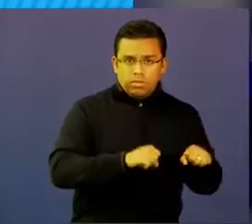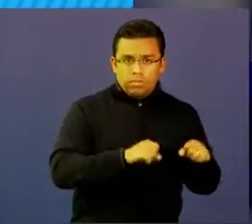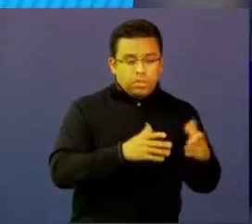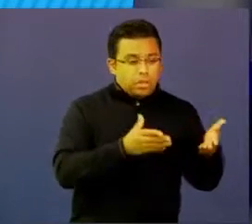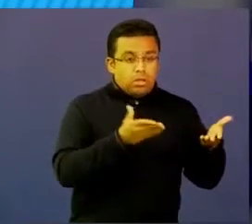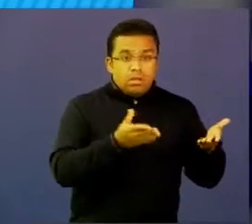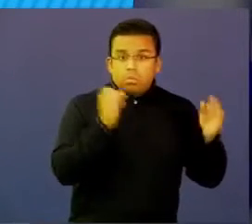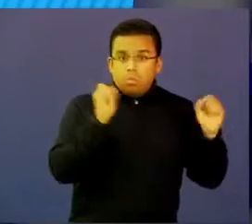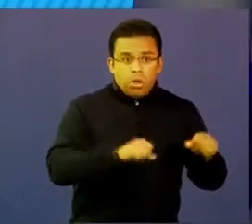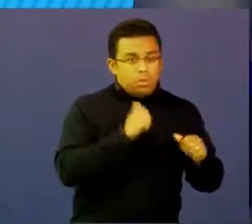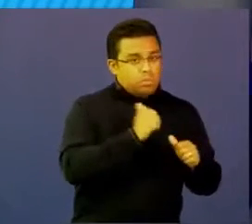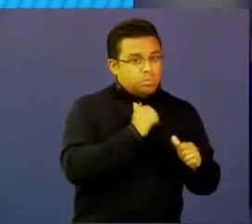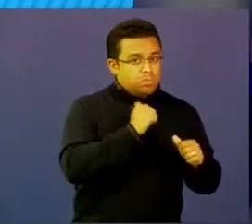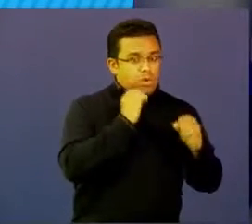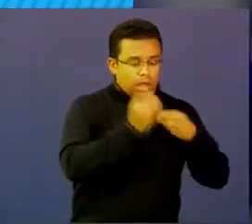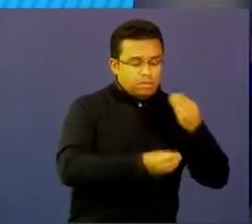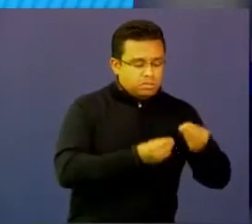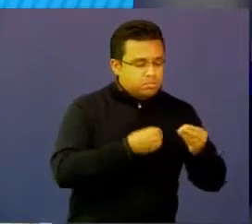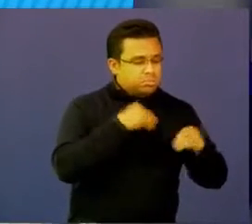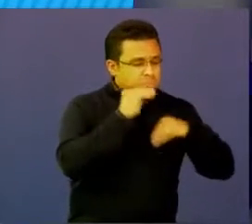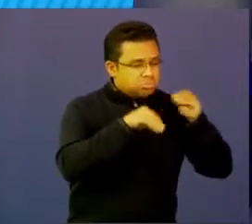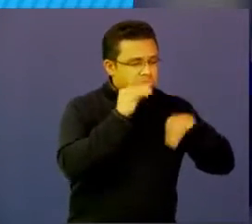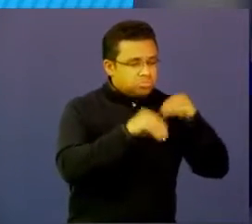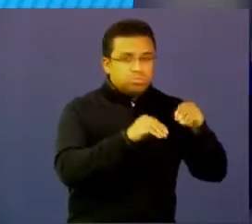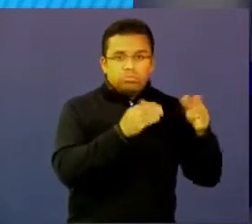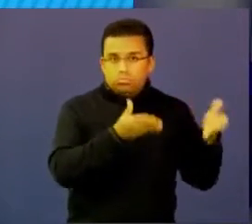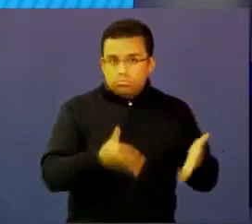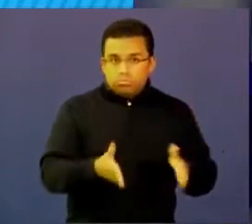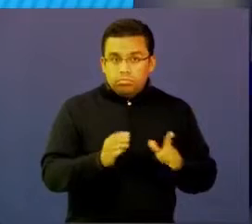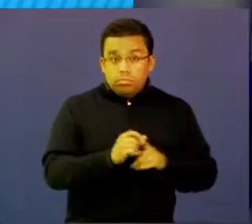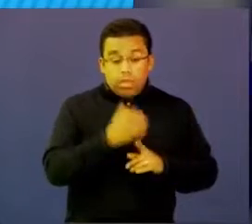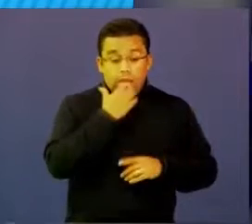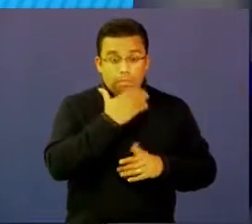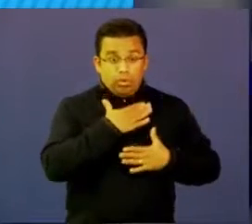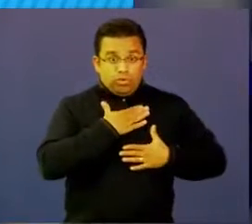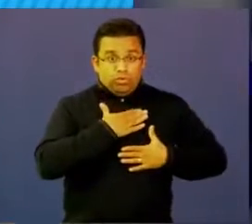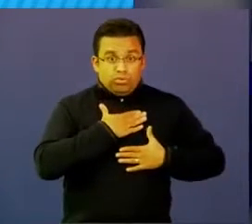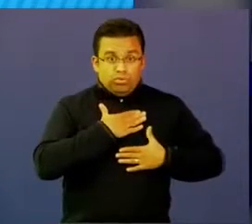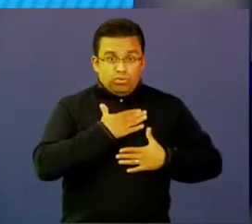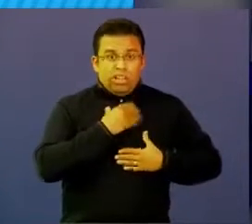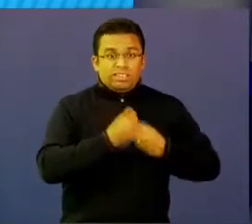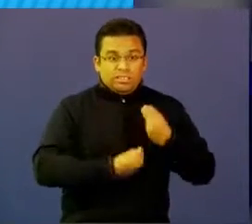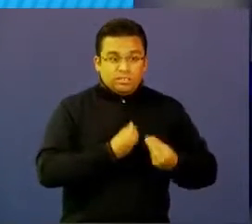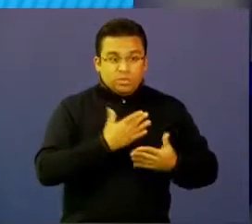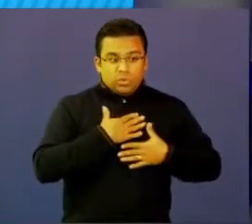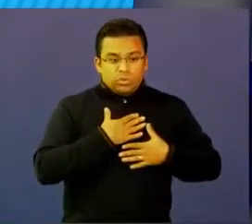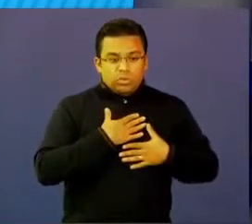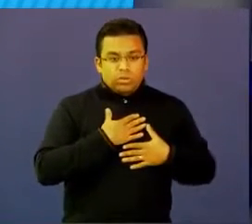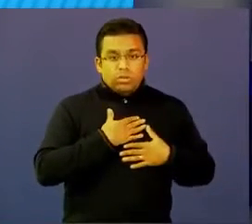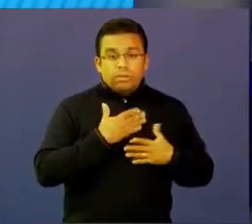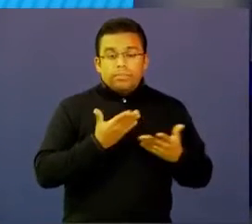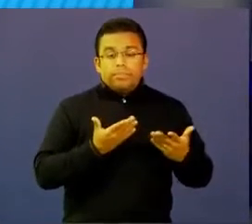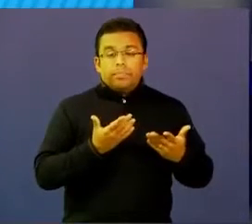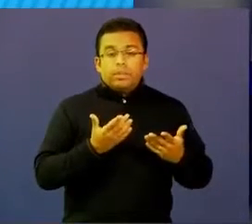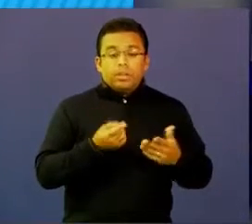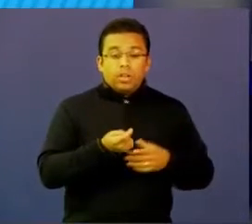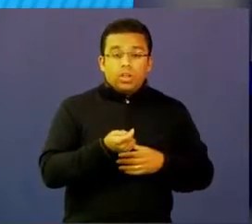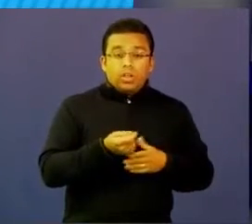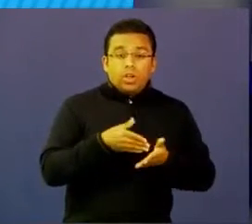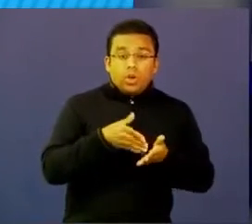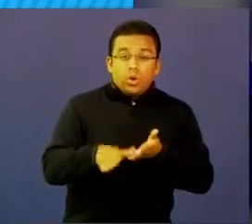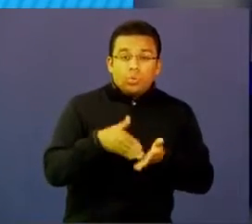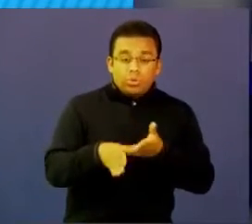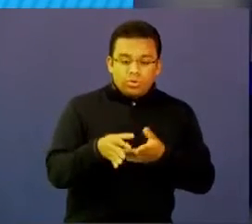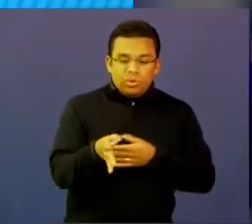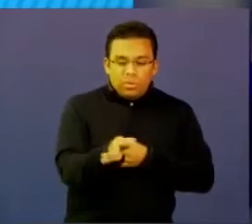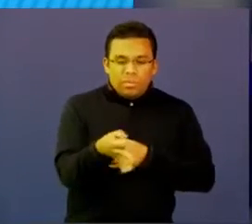bienvenido, pero, por ejemplo, yo lo que hago es que hay veces compro moneditas de chocolate